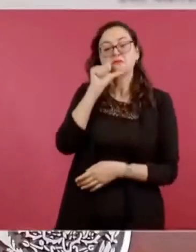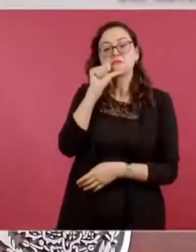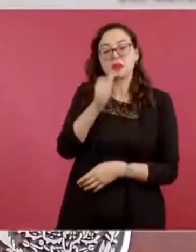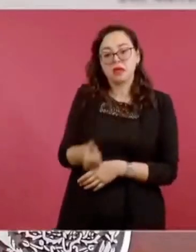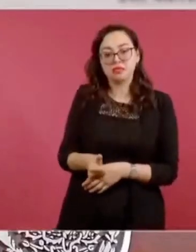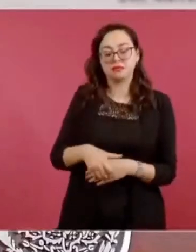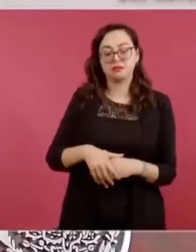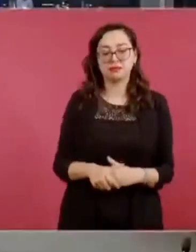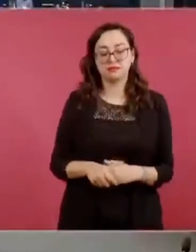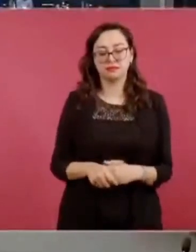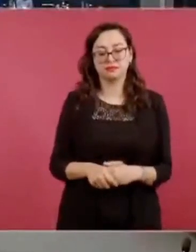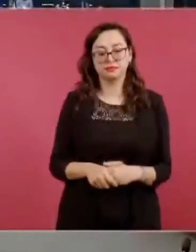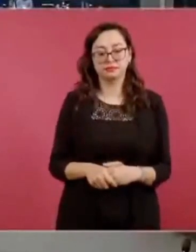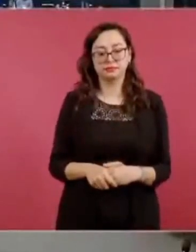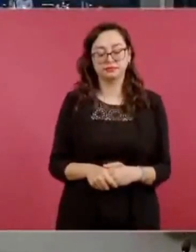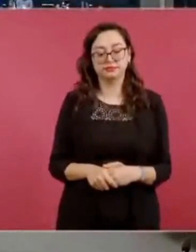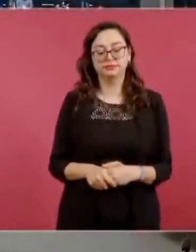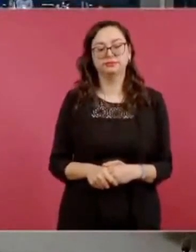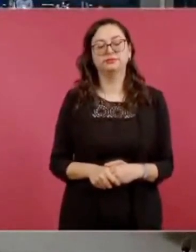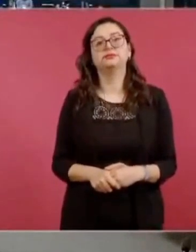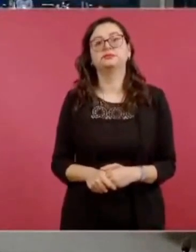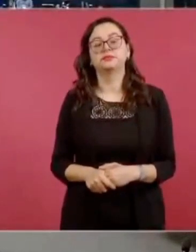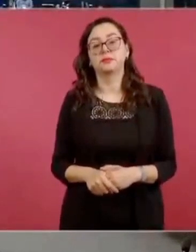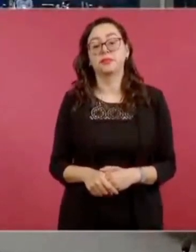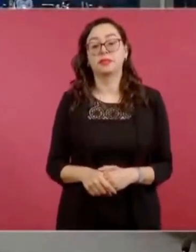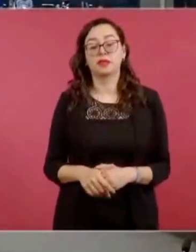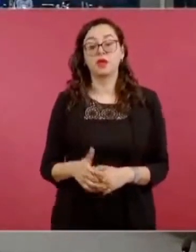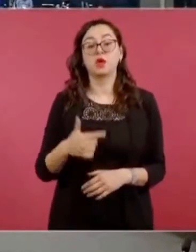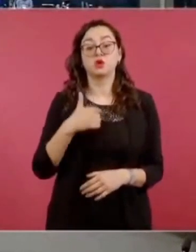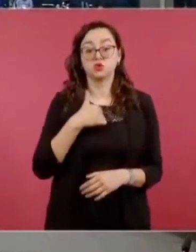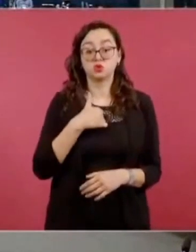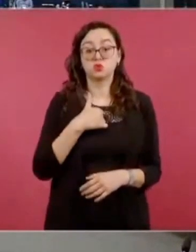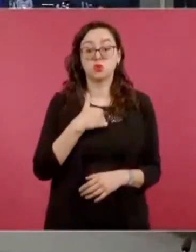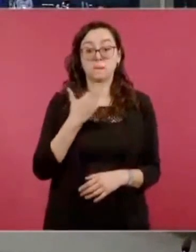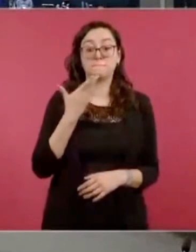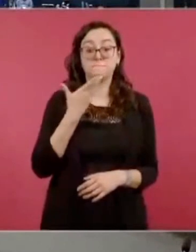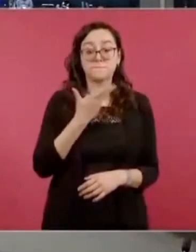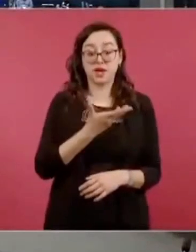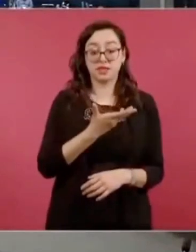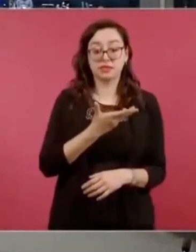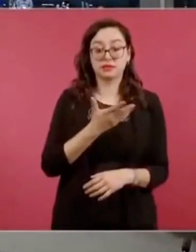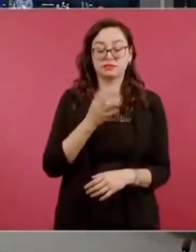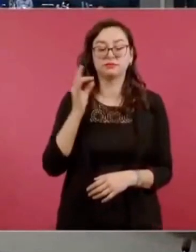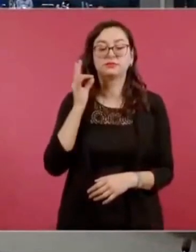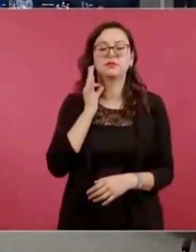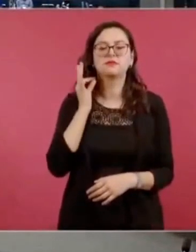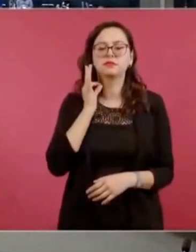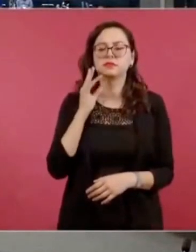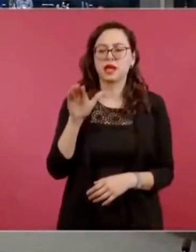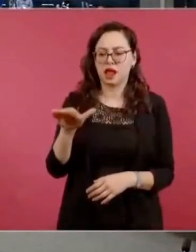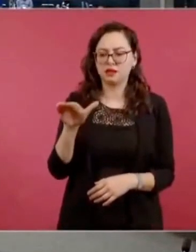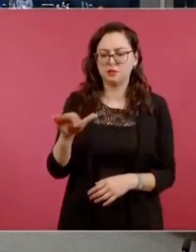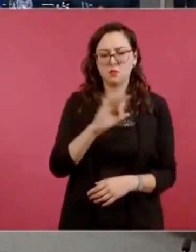Y le pedí al fiscal que lo planteara